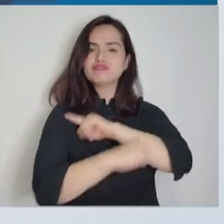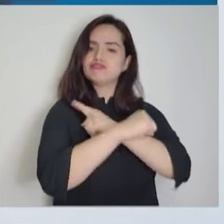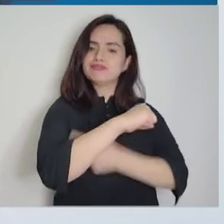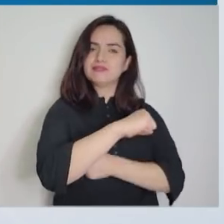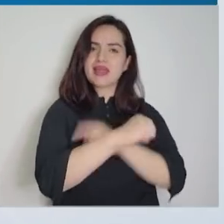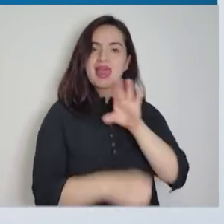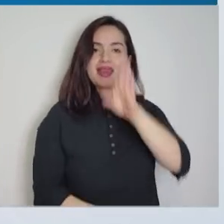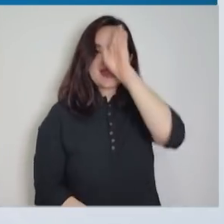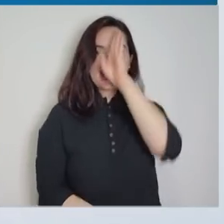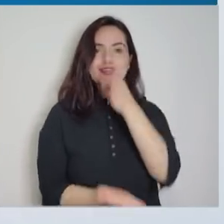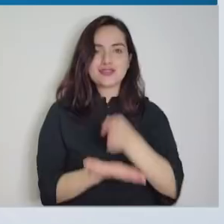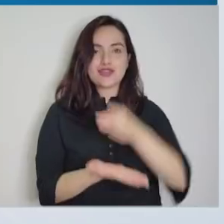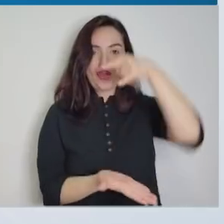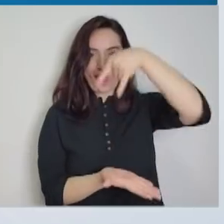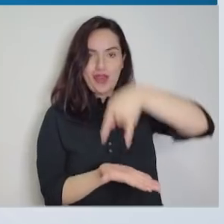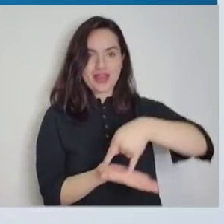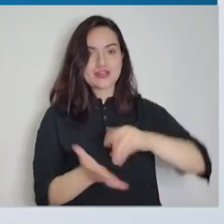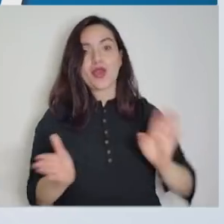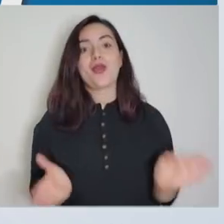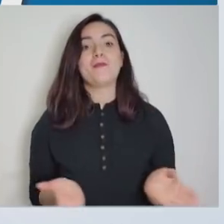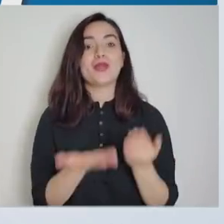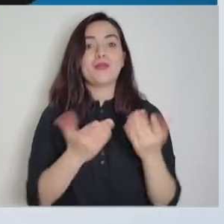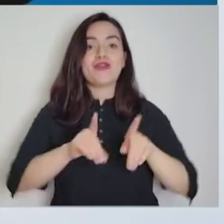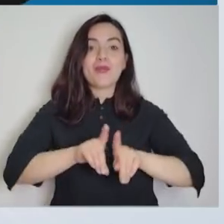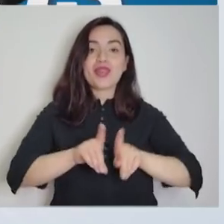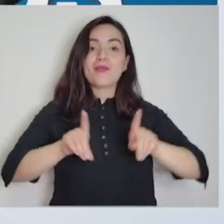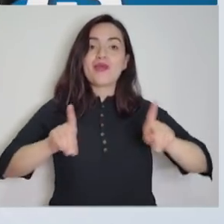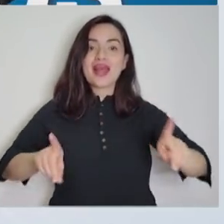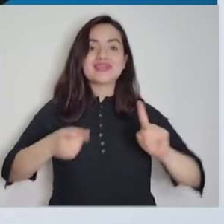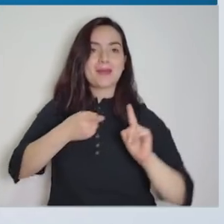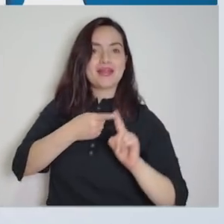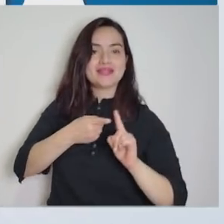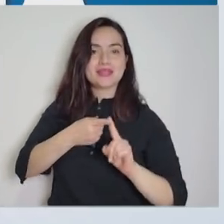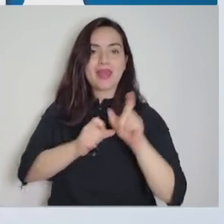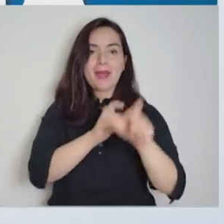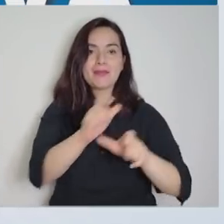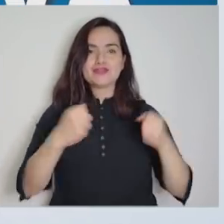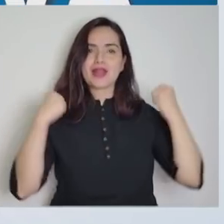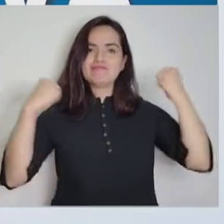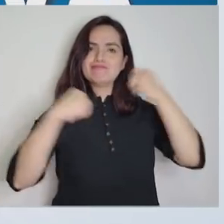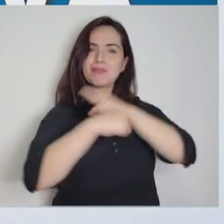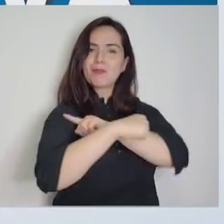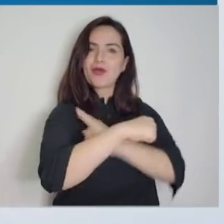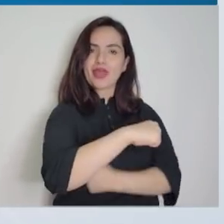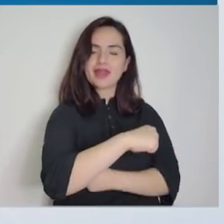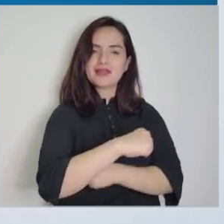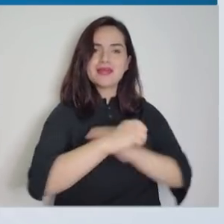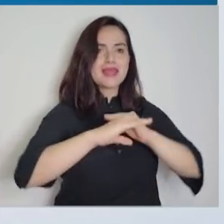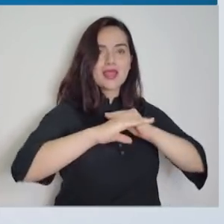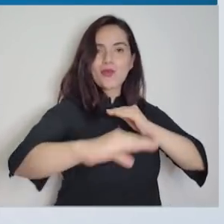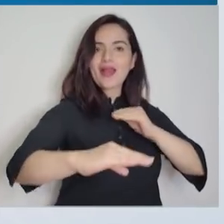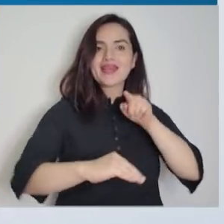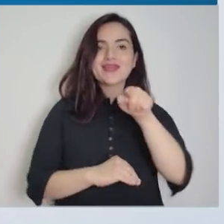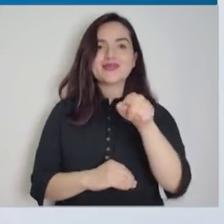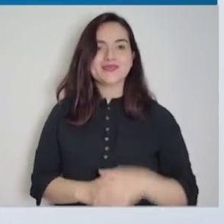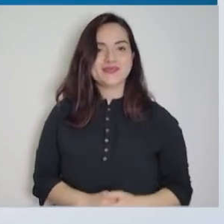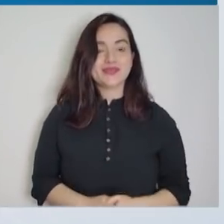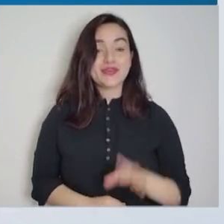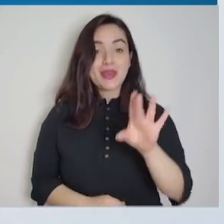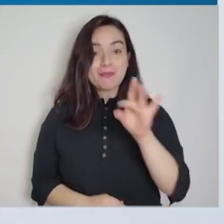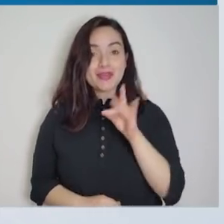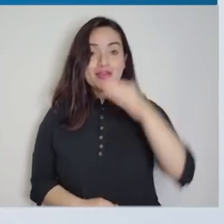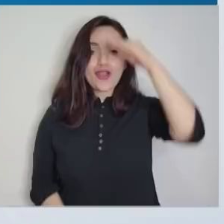mereces más. Tú tendrás el poder de decisión en el Congreso. Porque promovemos la democracia participativa y el poder de la gente.